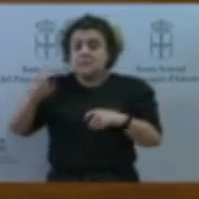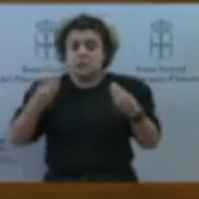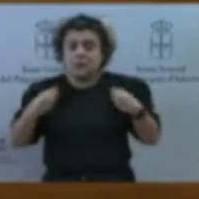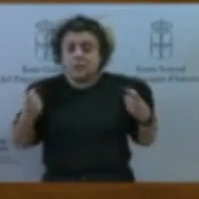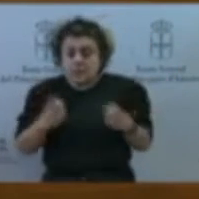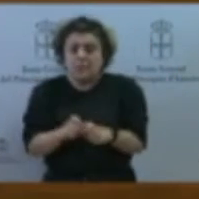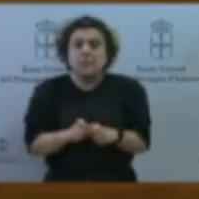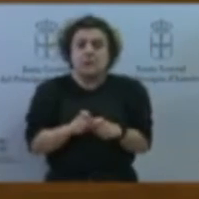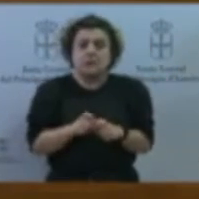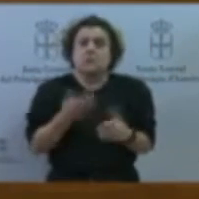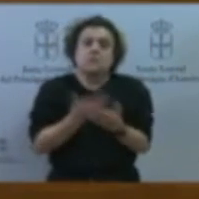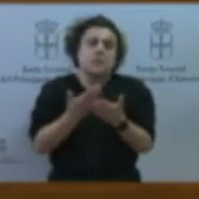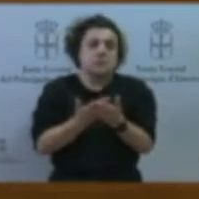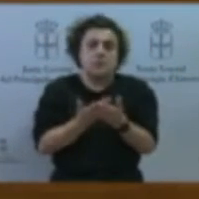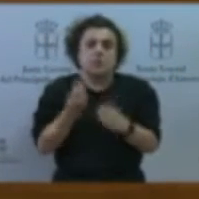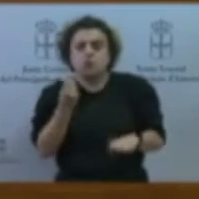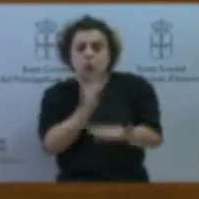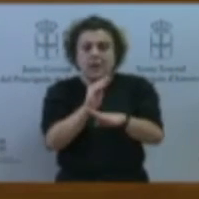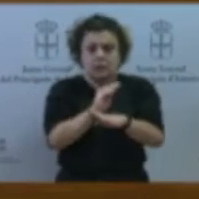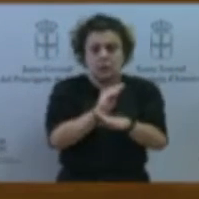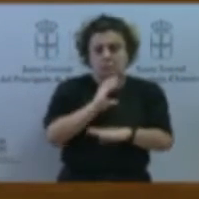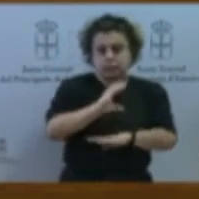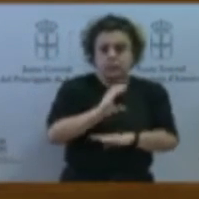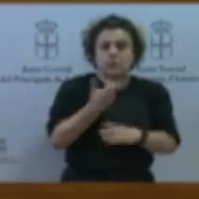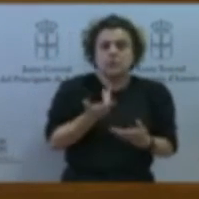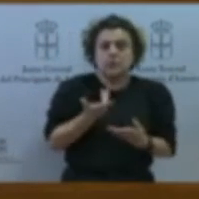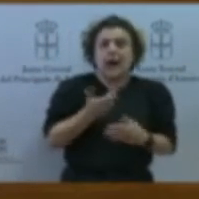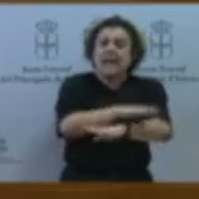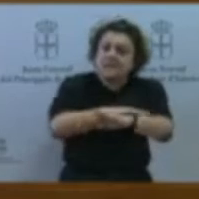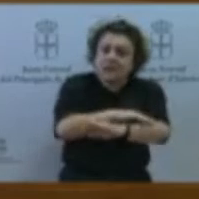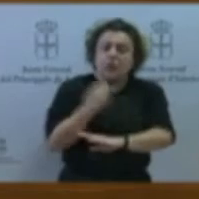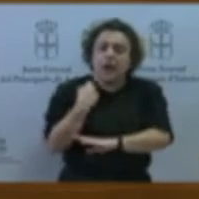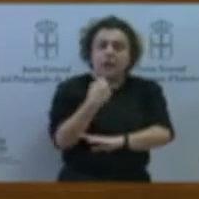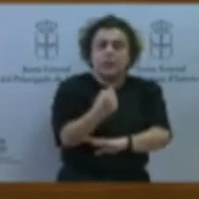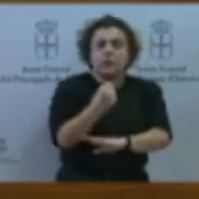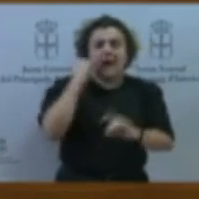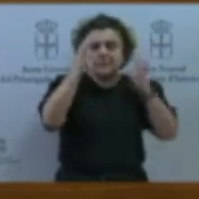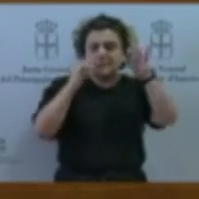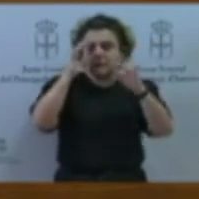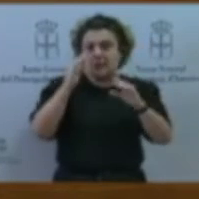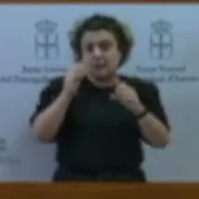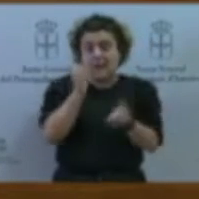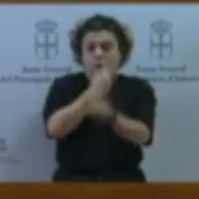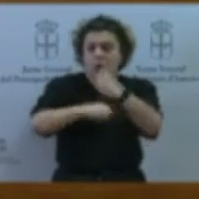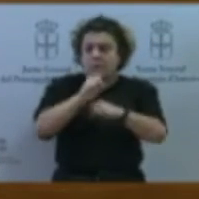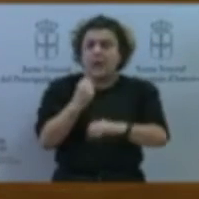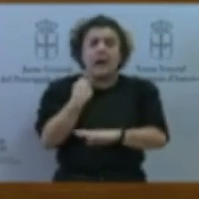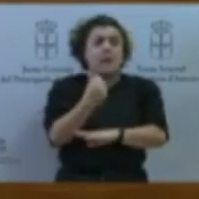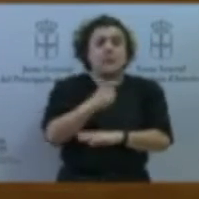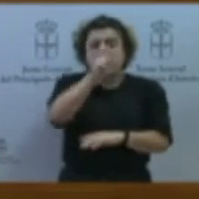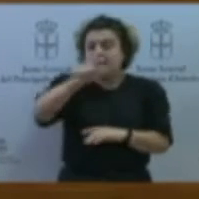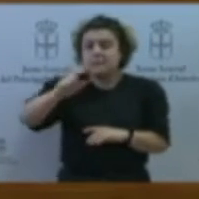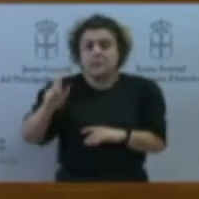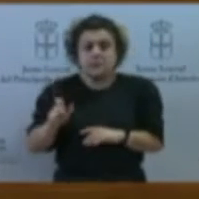Estado, sino más Estado, que apoye a la actividad económica, que apoye a los usuarios y que apoye a las personas que se han